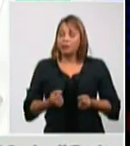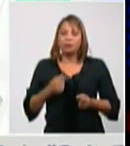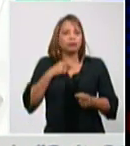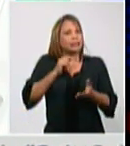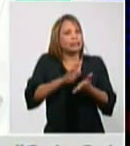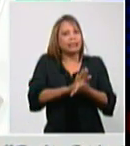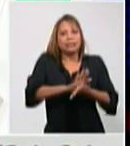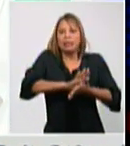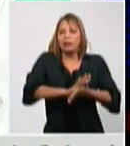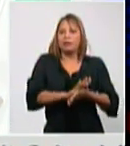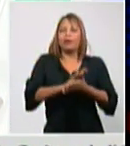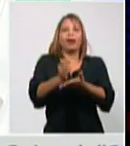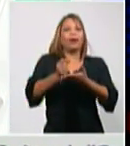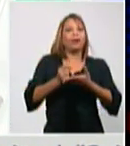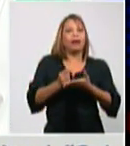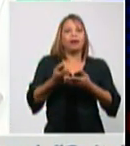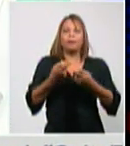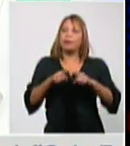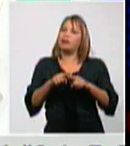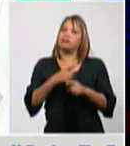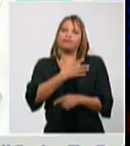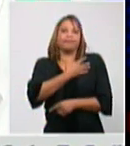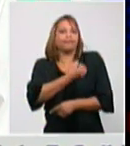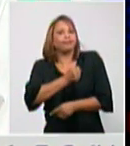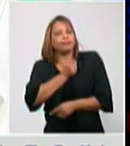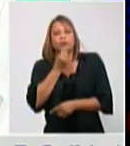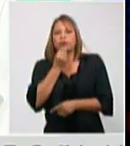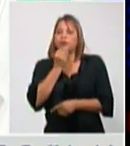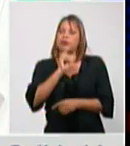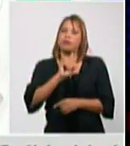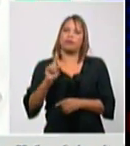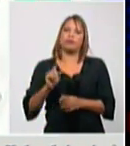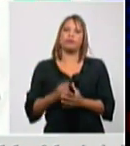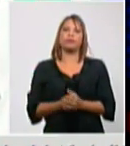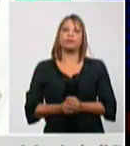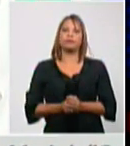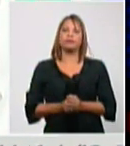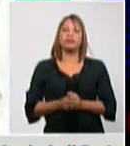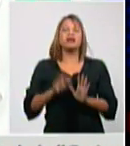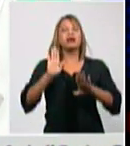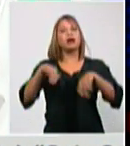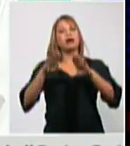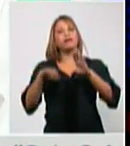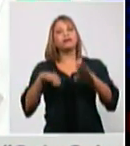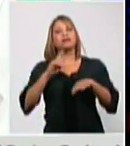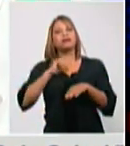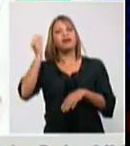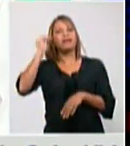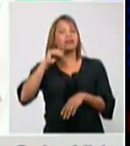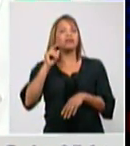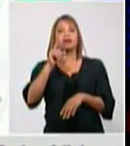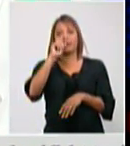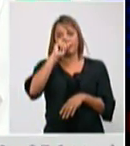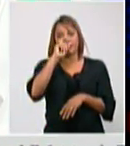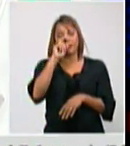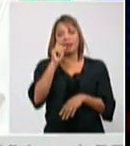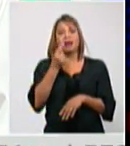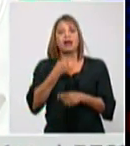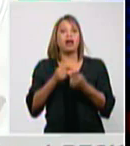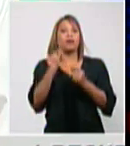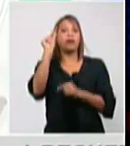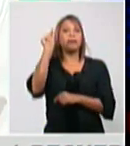lamentablemente no fue posible. A veces, teniendo en cuenta la edad, aunque no eran personas muy mayores,